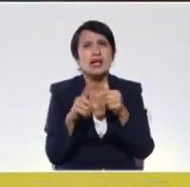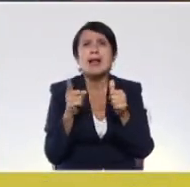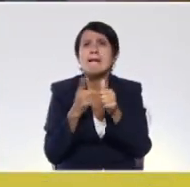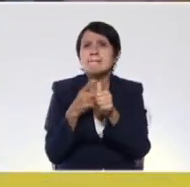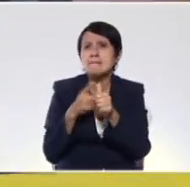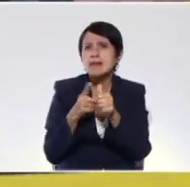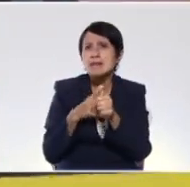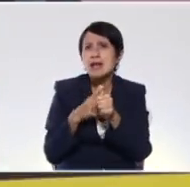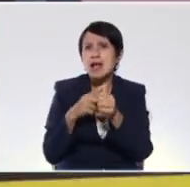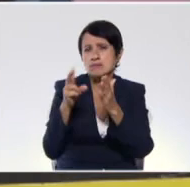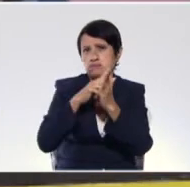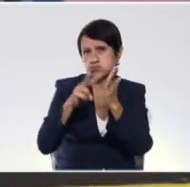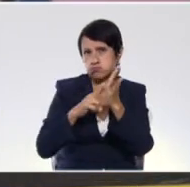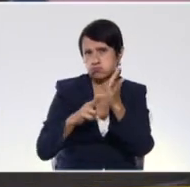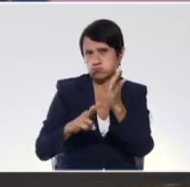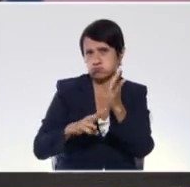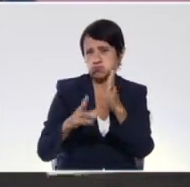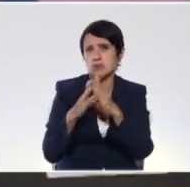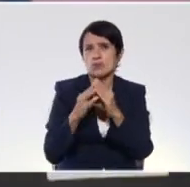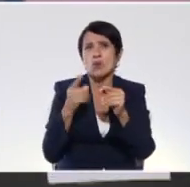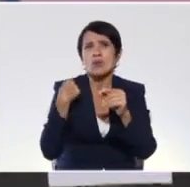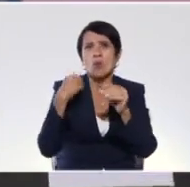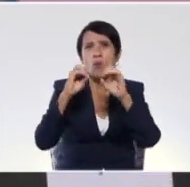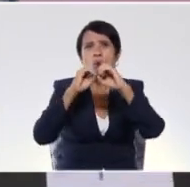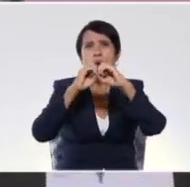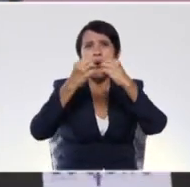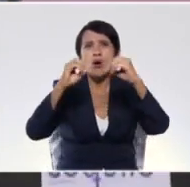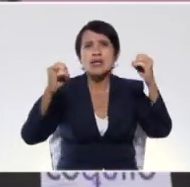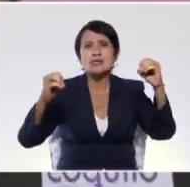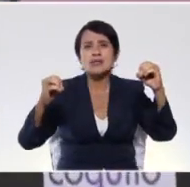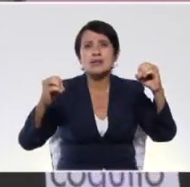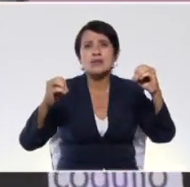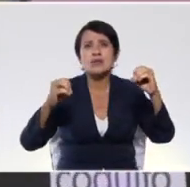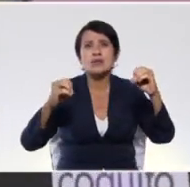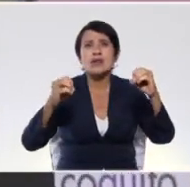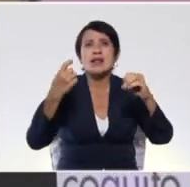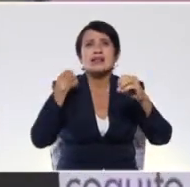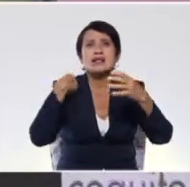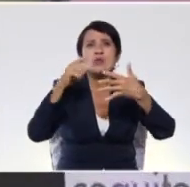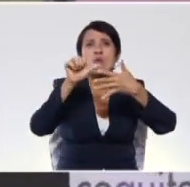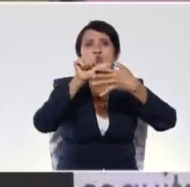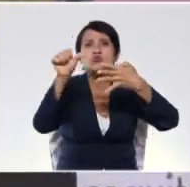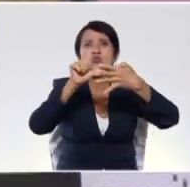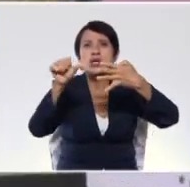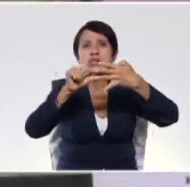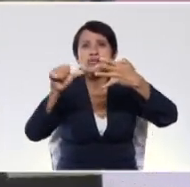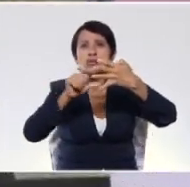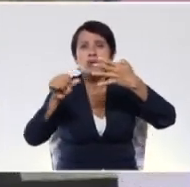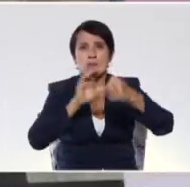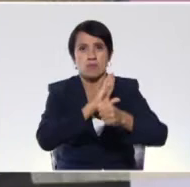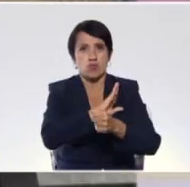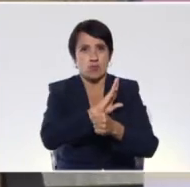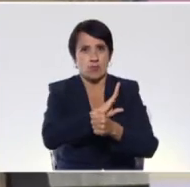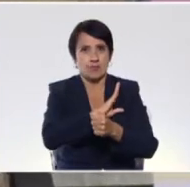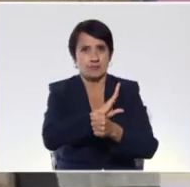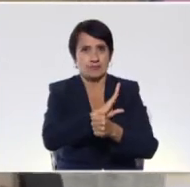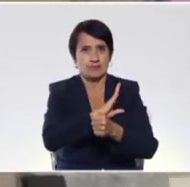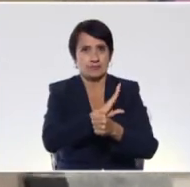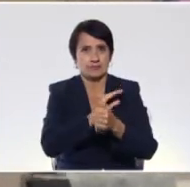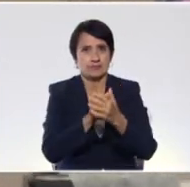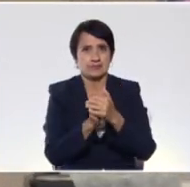primer párrafo de la lectura tenemos una oración donde tenemos un sustantivo propio que es, mira,